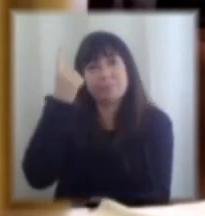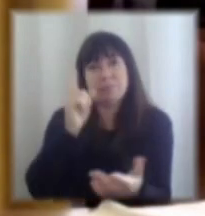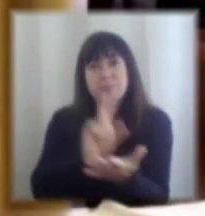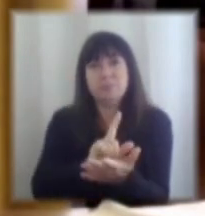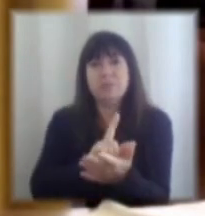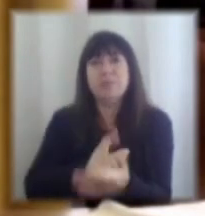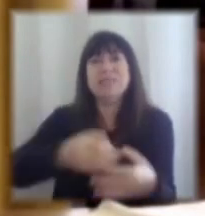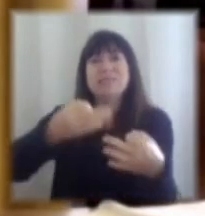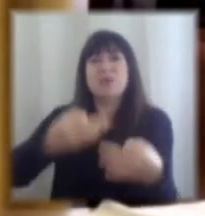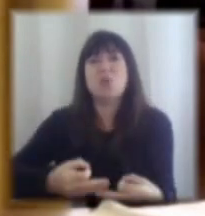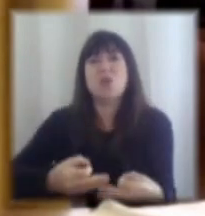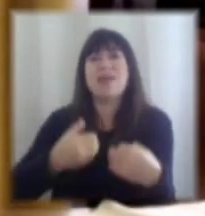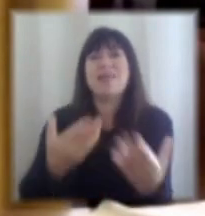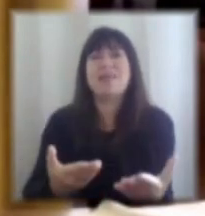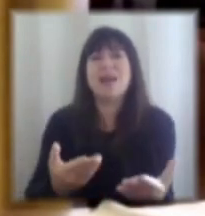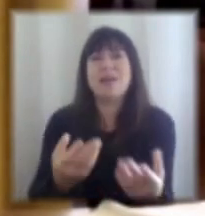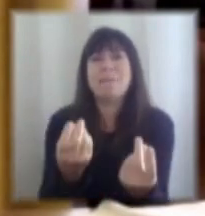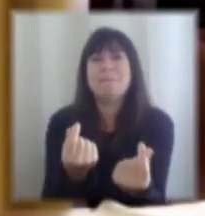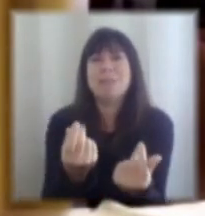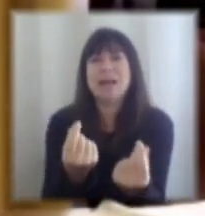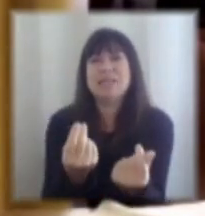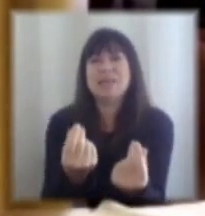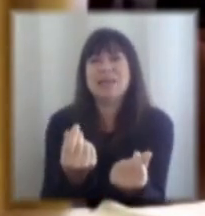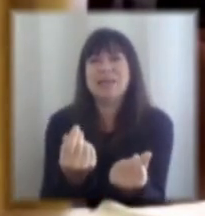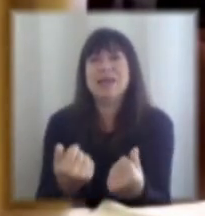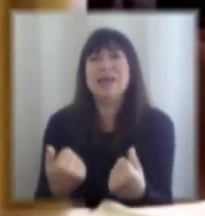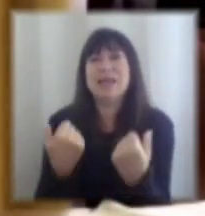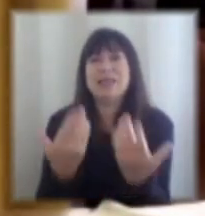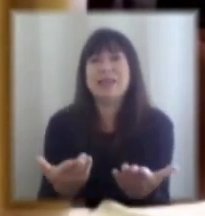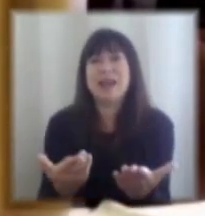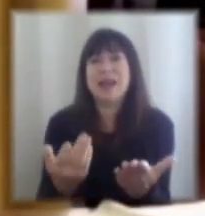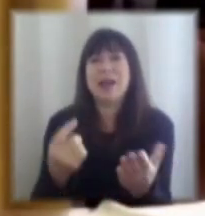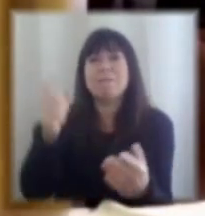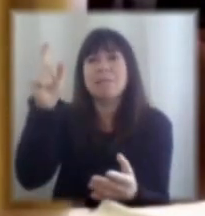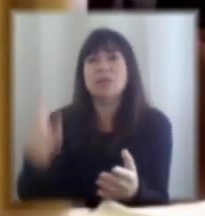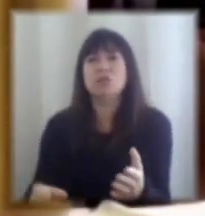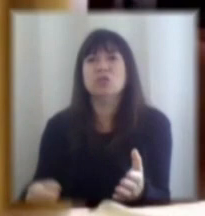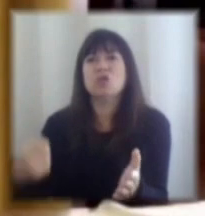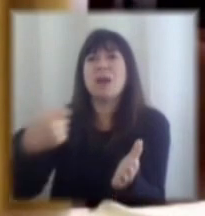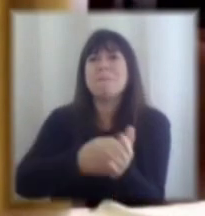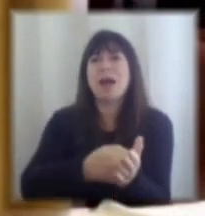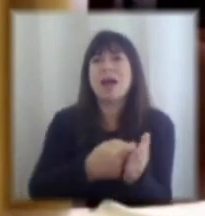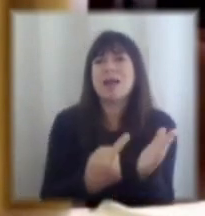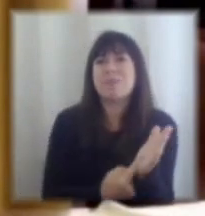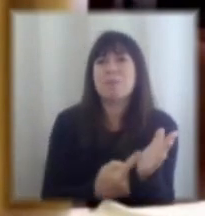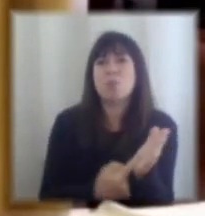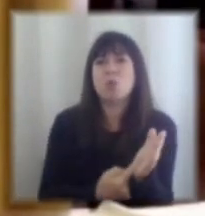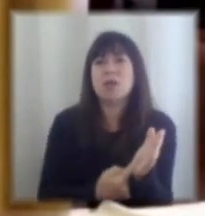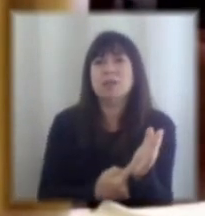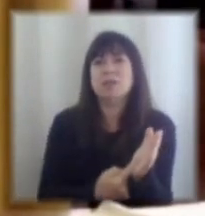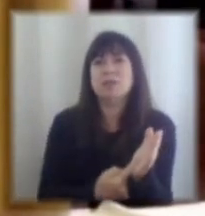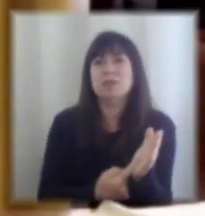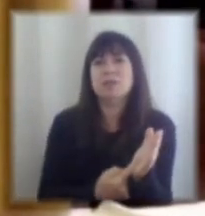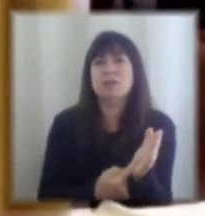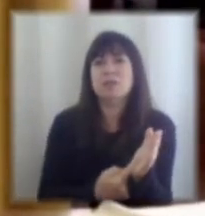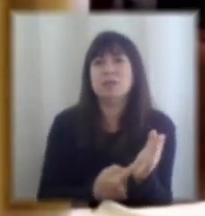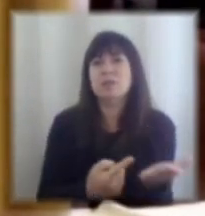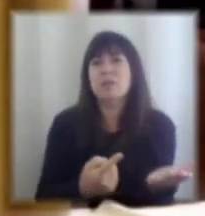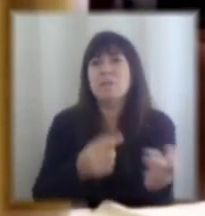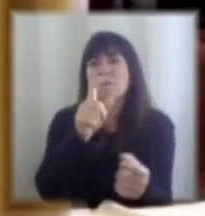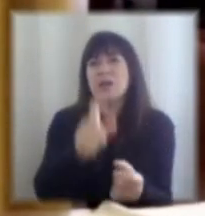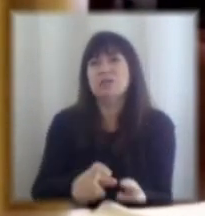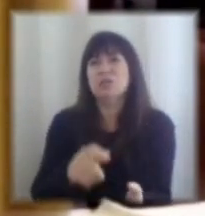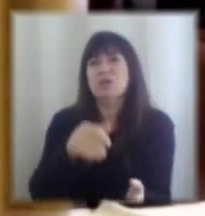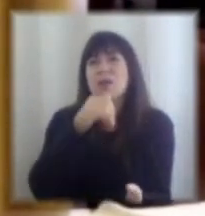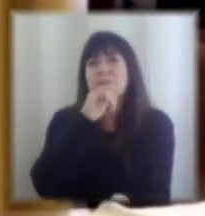asegura que la plata que entregan los contribuyentes las personas todas todos pagan impuestos la persona más modesta paga 20% casi 20